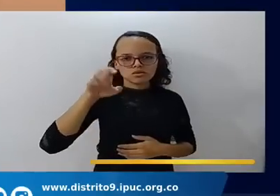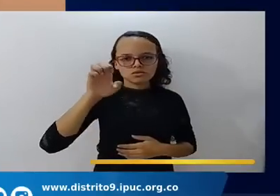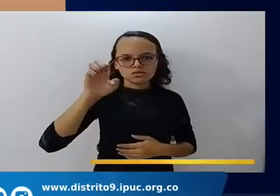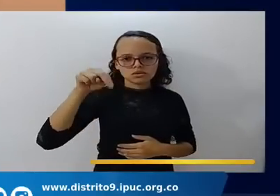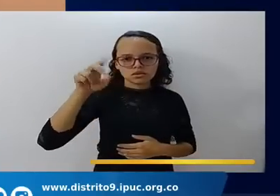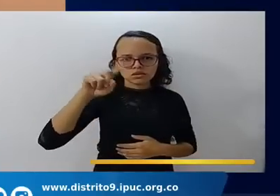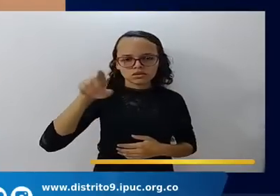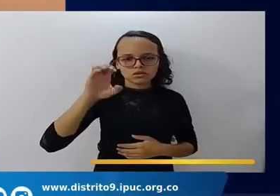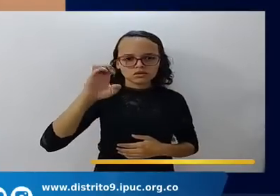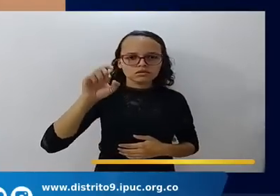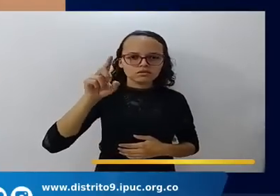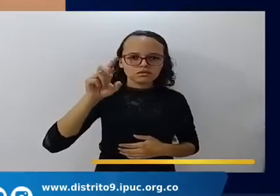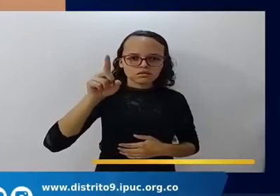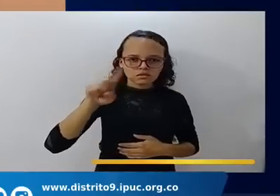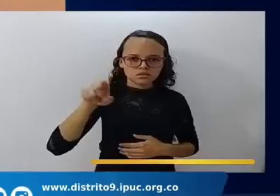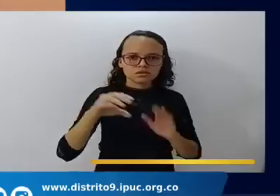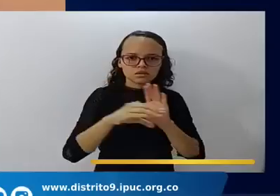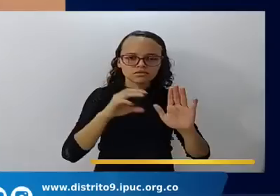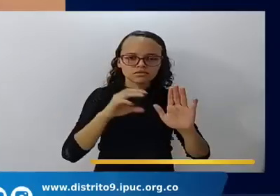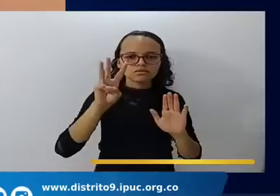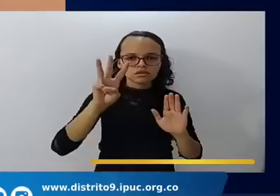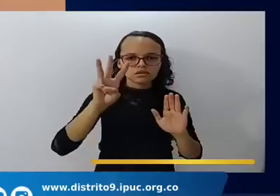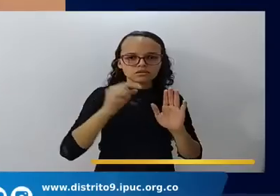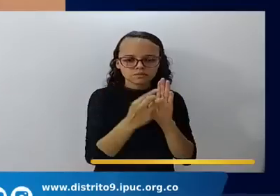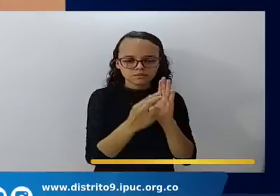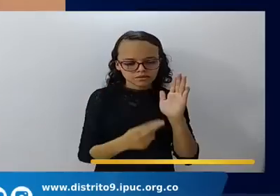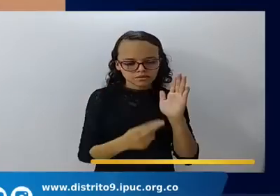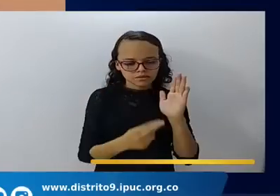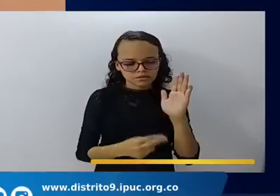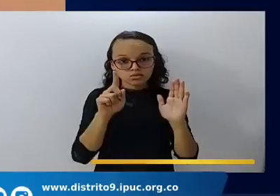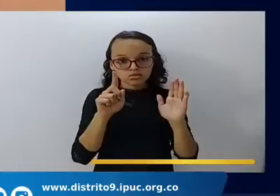El Señor luego me llevó a ese pasaje.